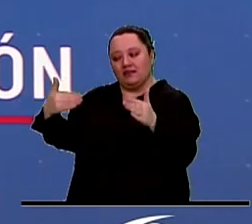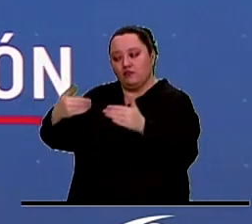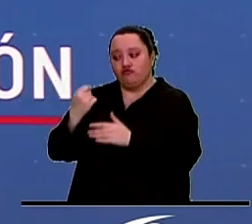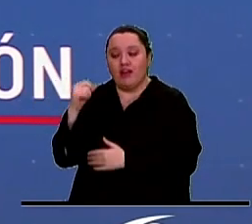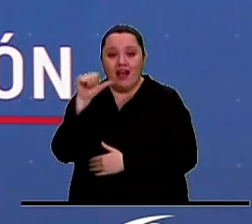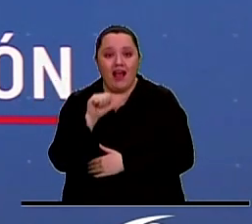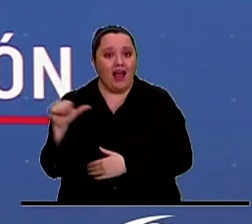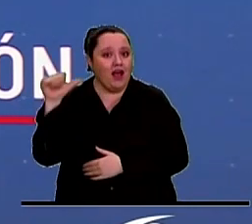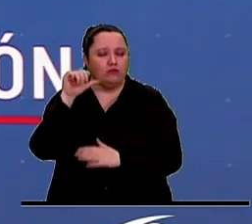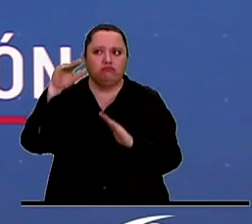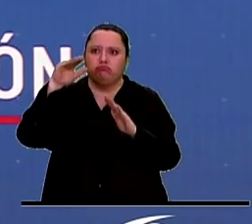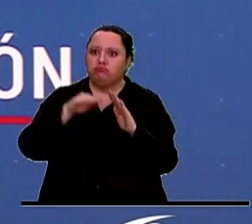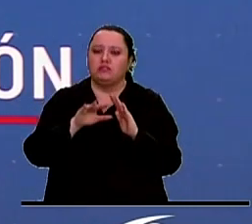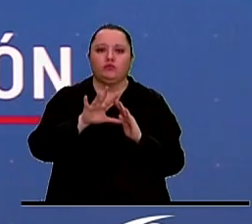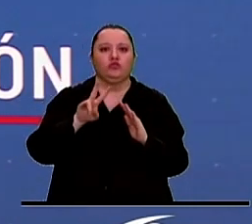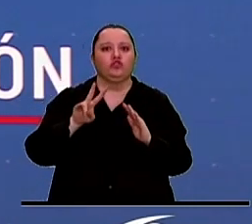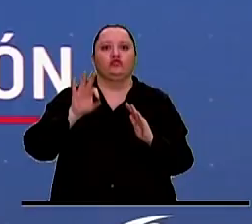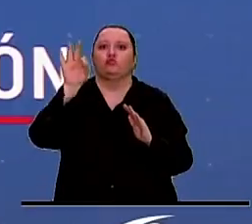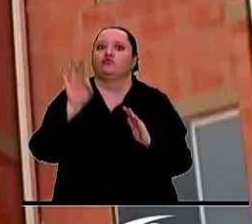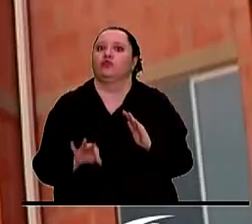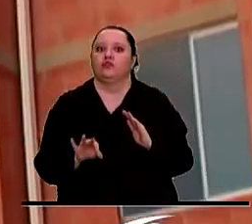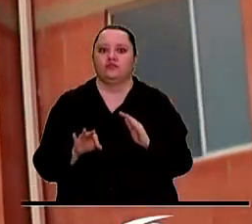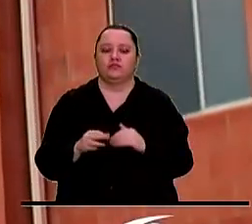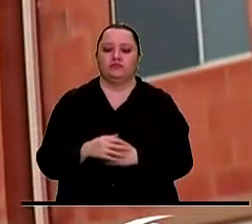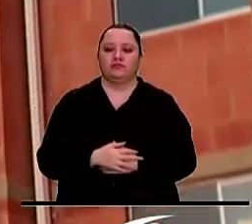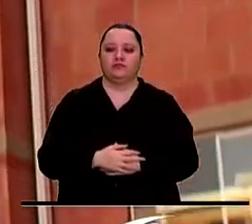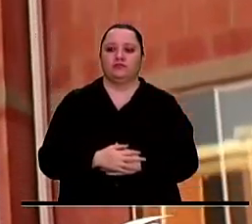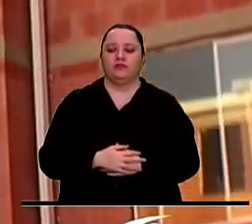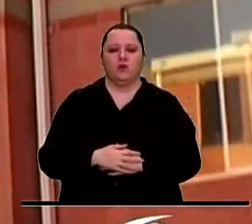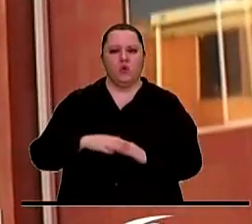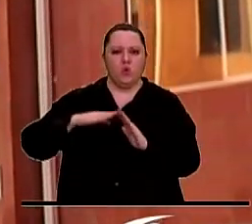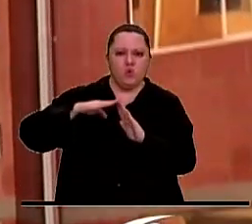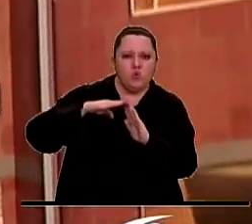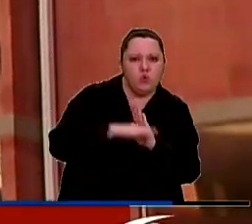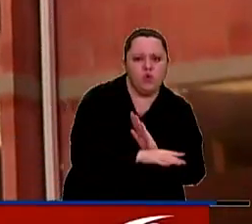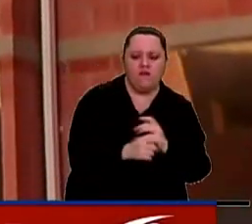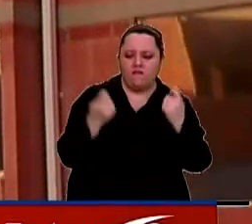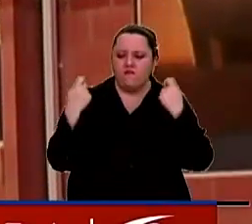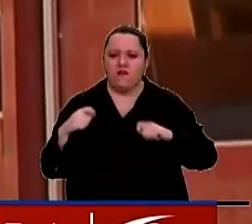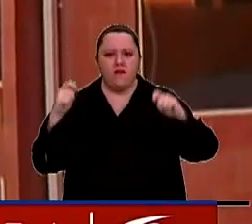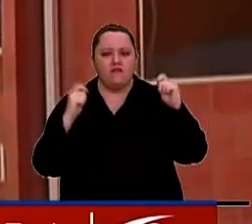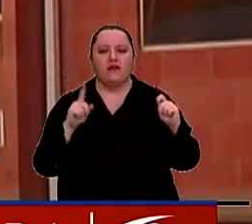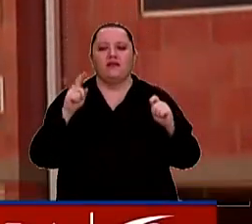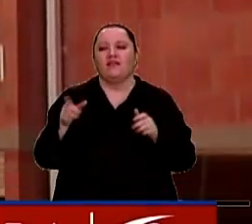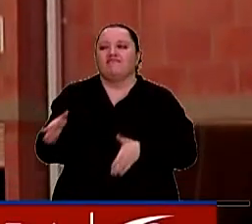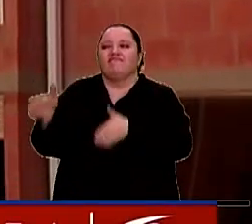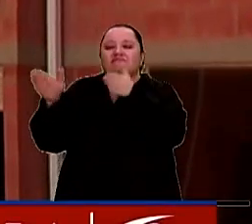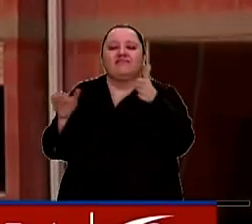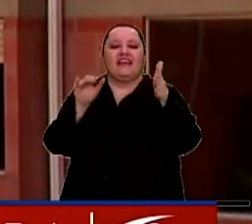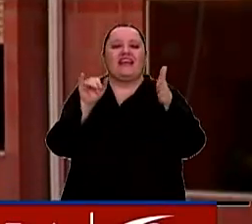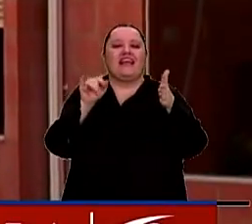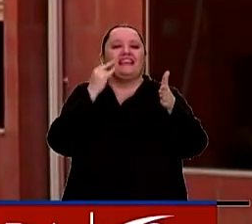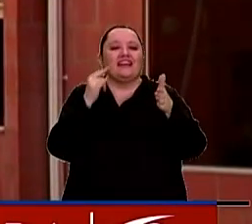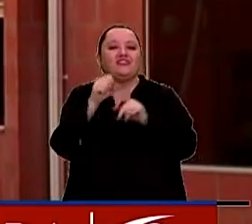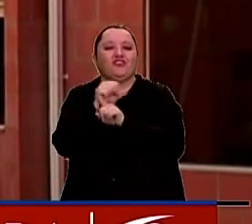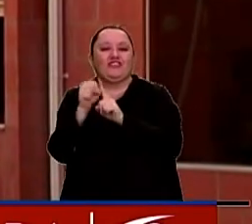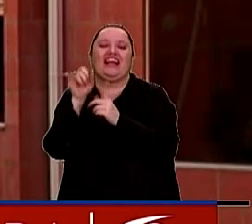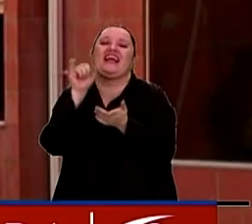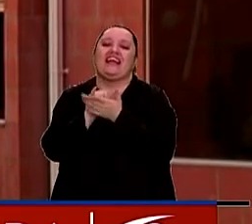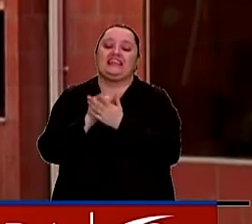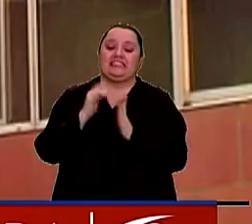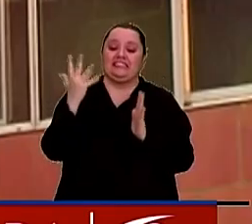mes de agosto fue del 52%. La caída más fuerte en la venta de vivienda está en la de interés social. En agosto se vendieron 5